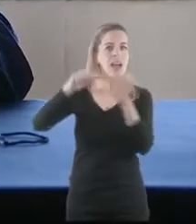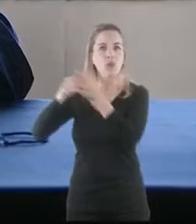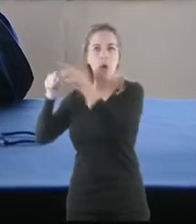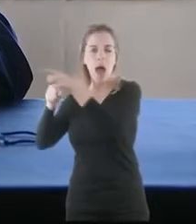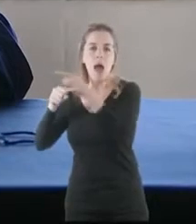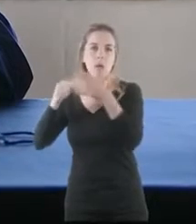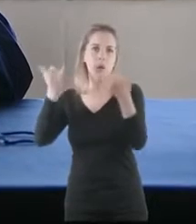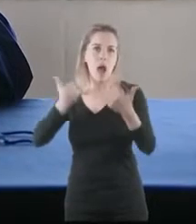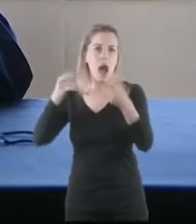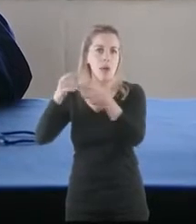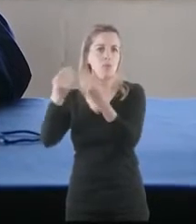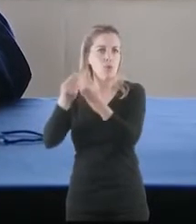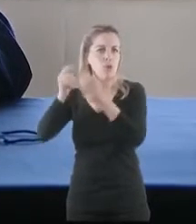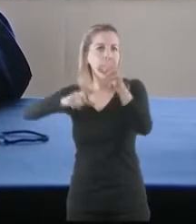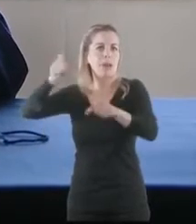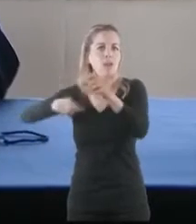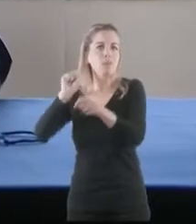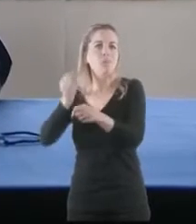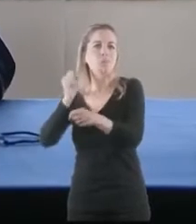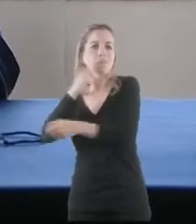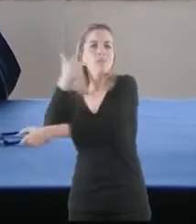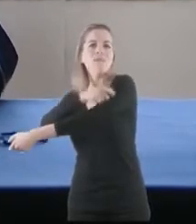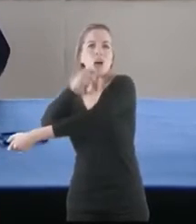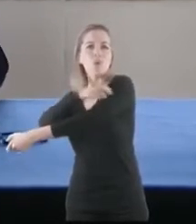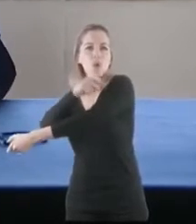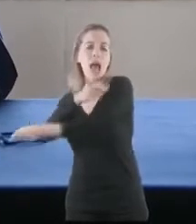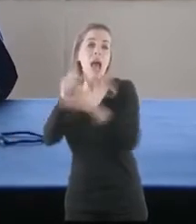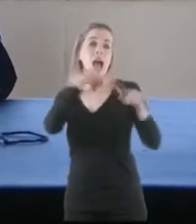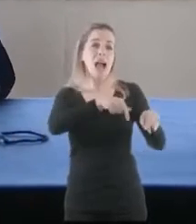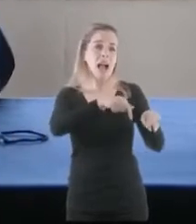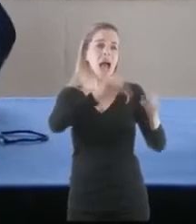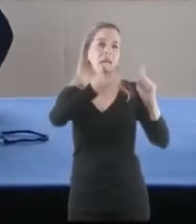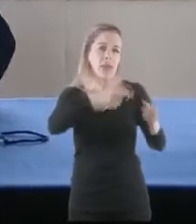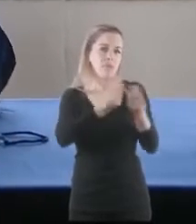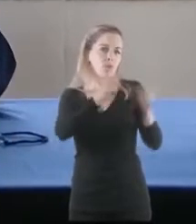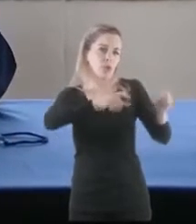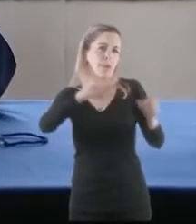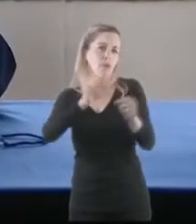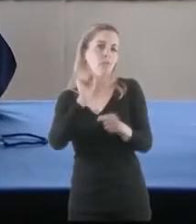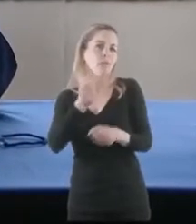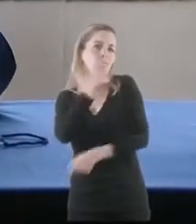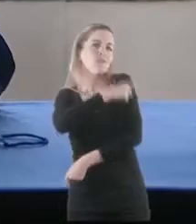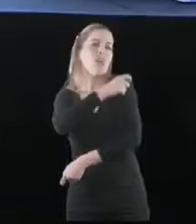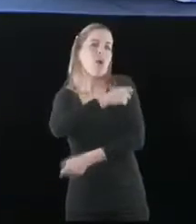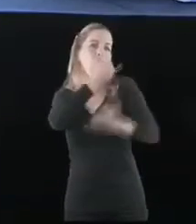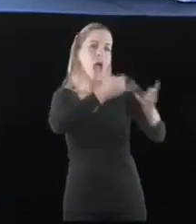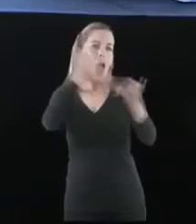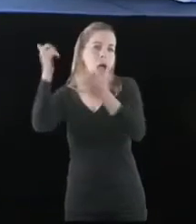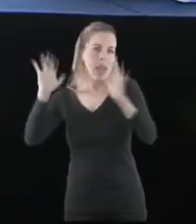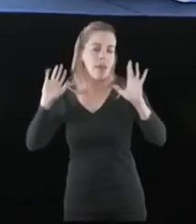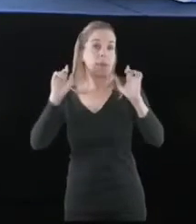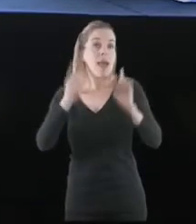porcentaje ya de inmunización, Puerto Iguazú también, pero también la historia, porque este fue